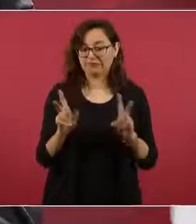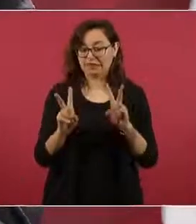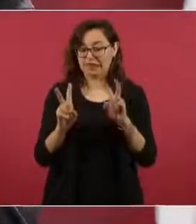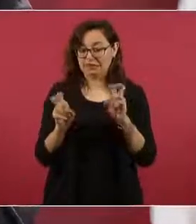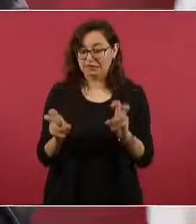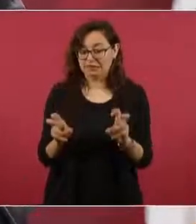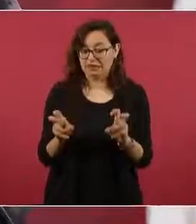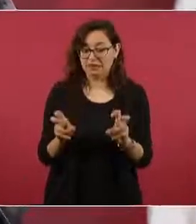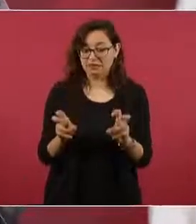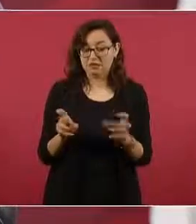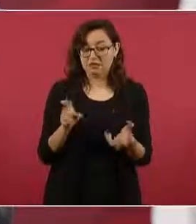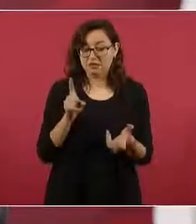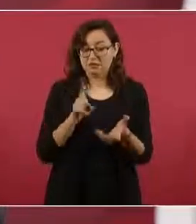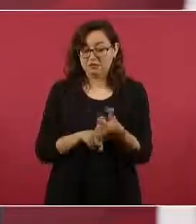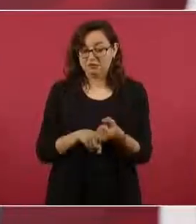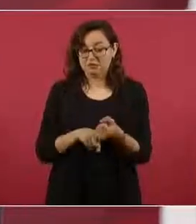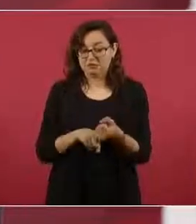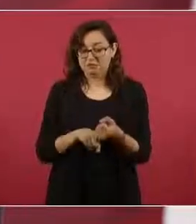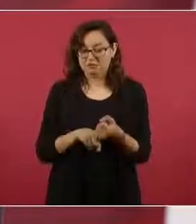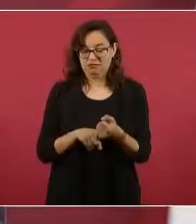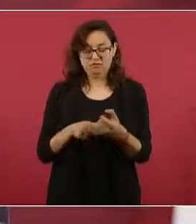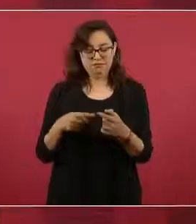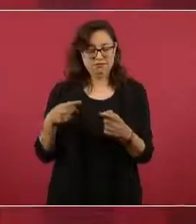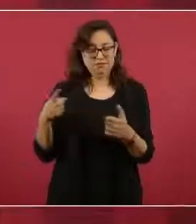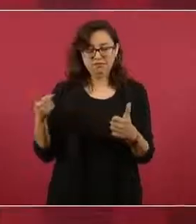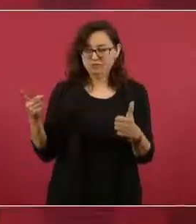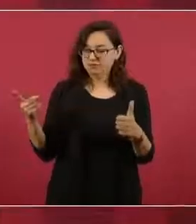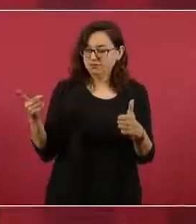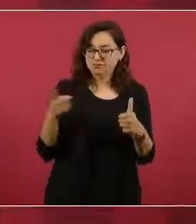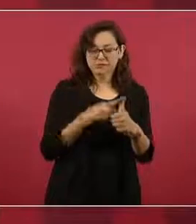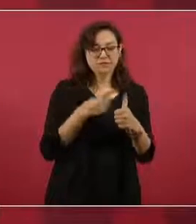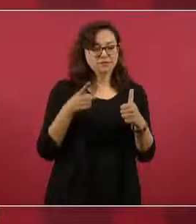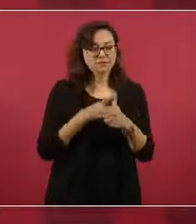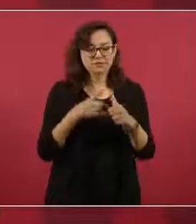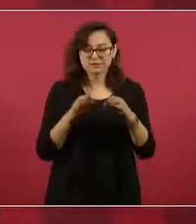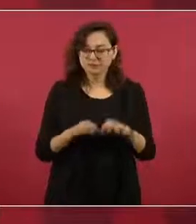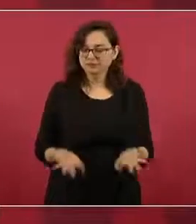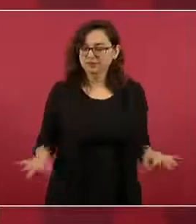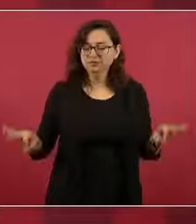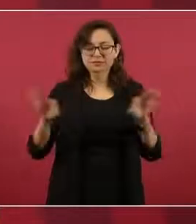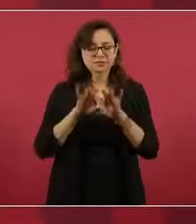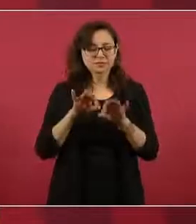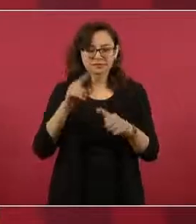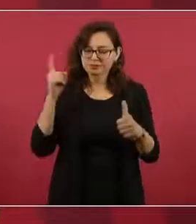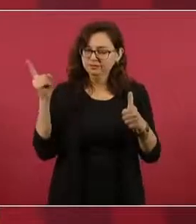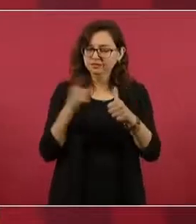está la esencia de la denuncia